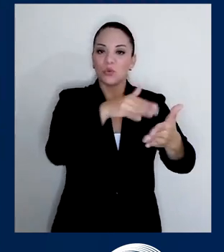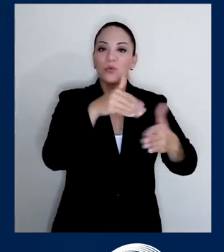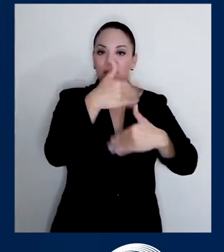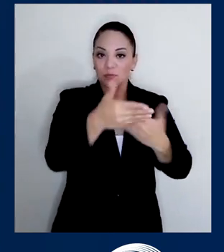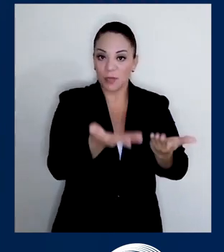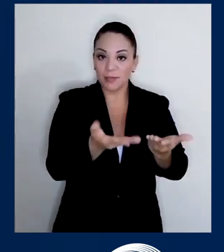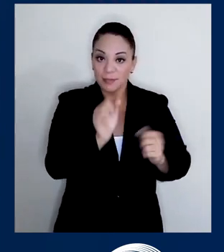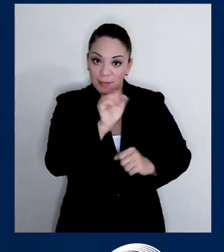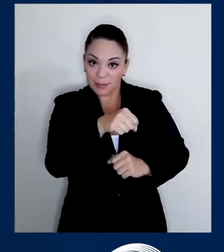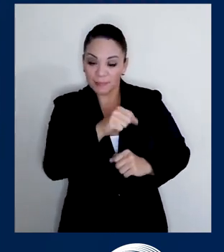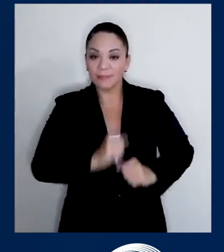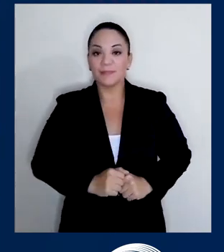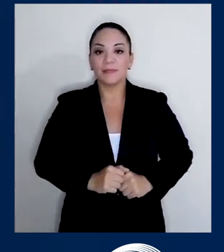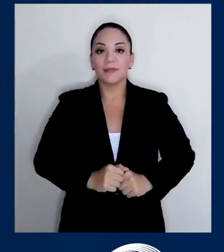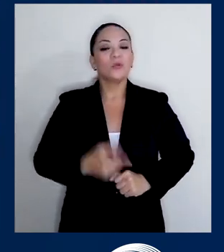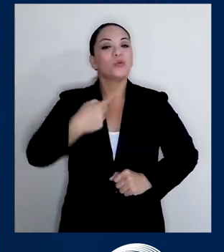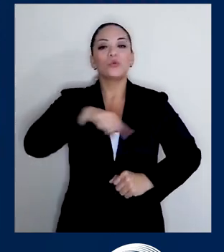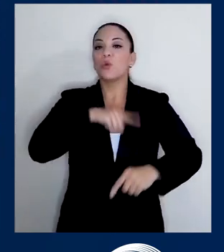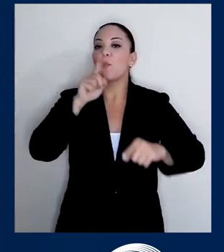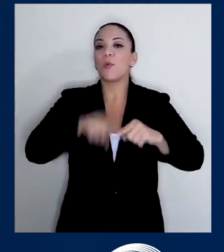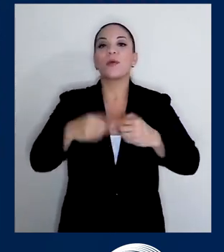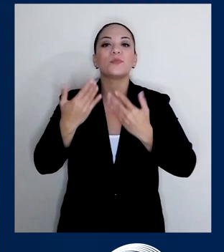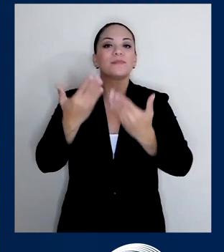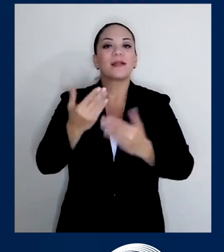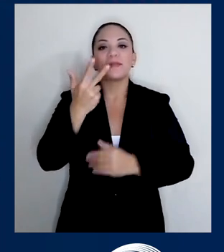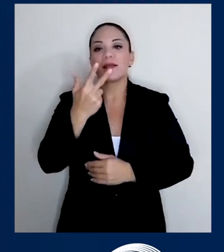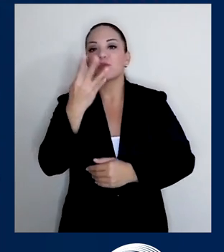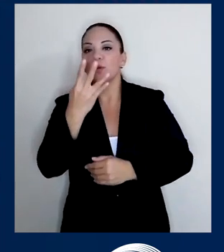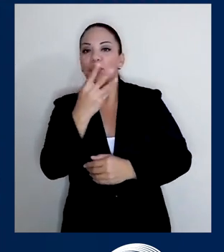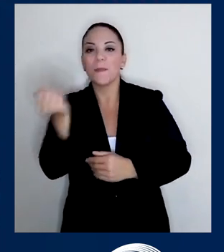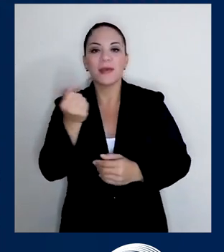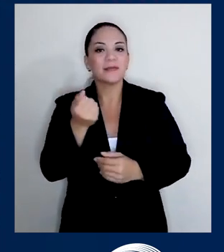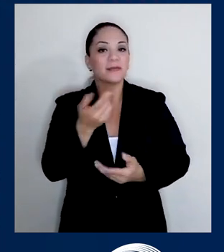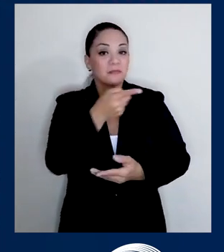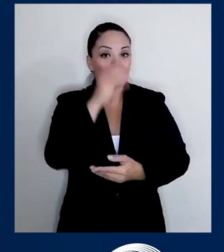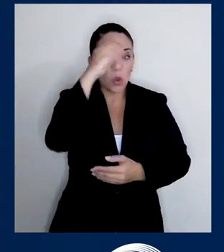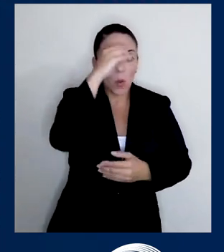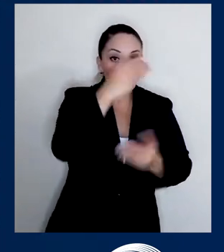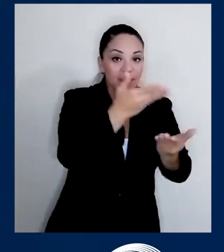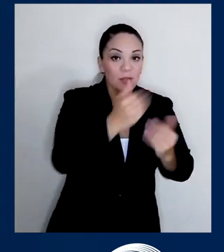tienen que ponerlos. Pero no podemos esperar unos tres, cuatro meses. ¿Qué le parece?